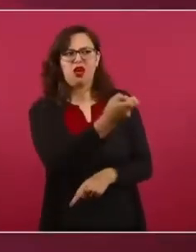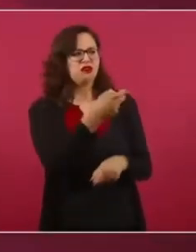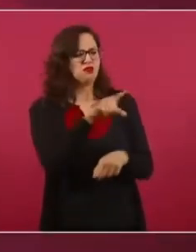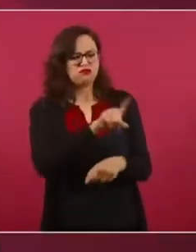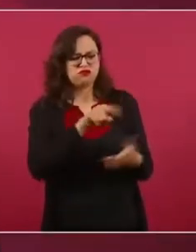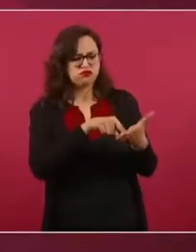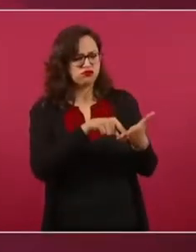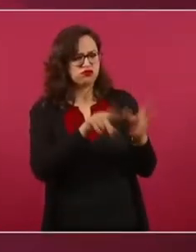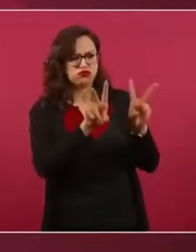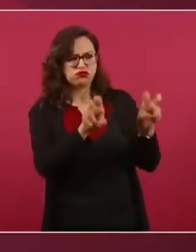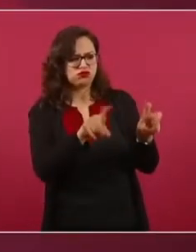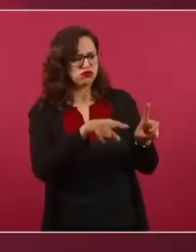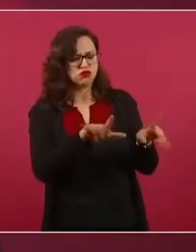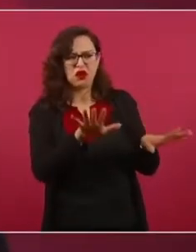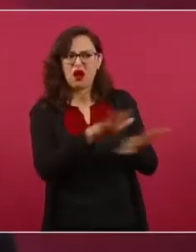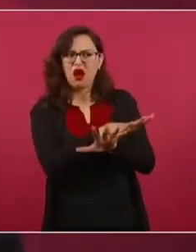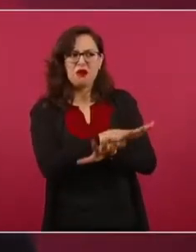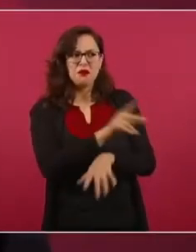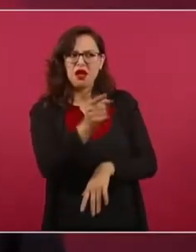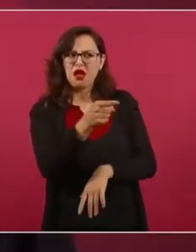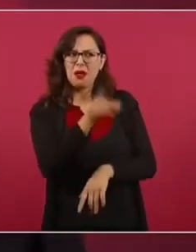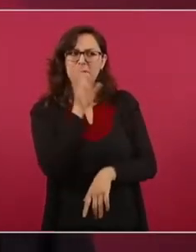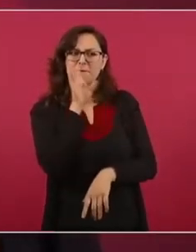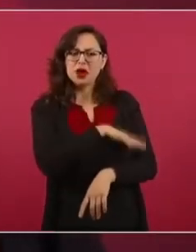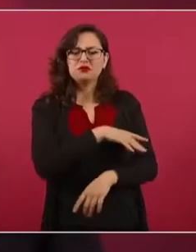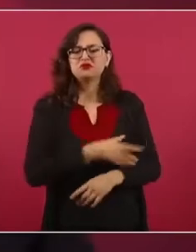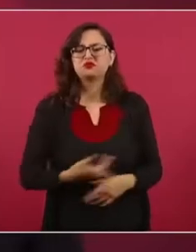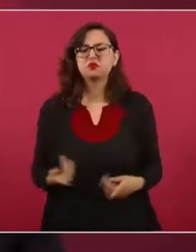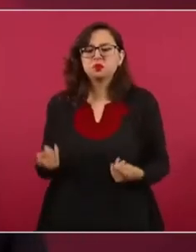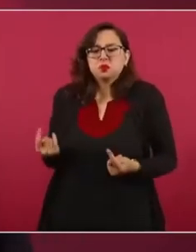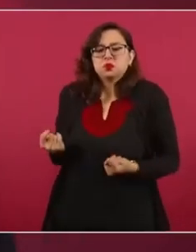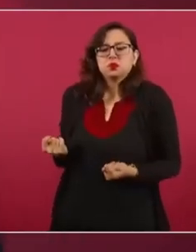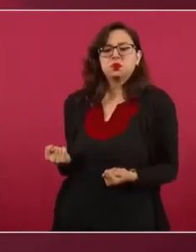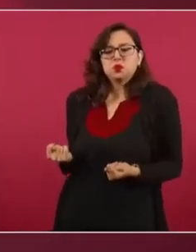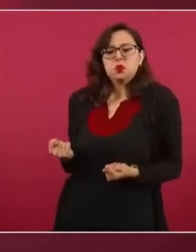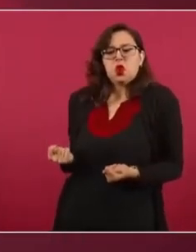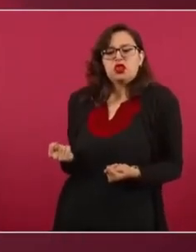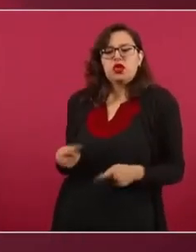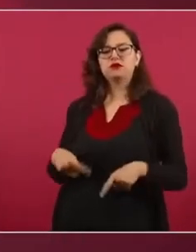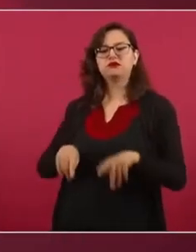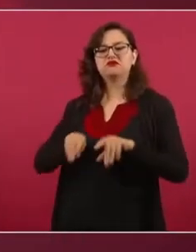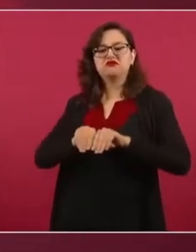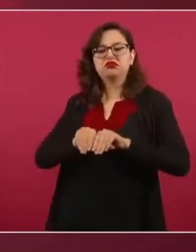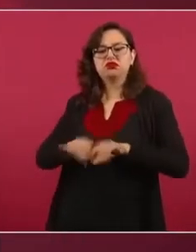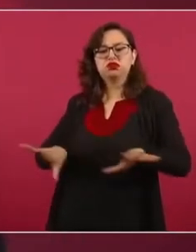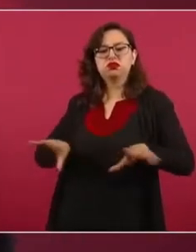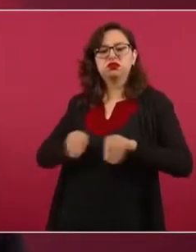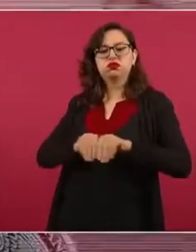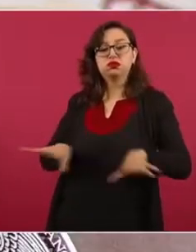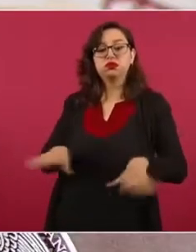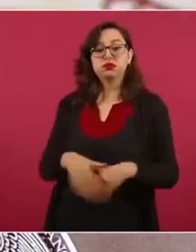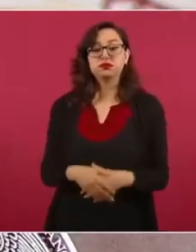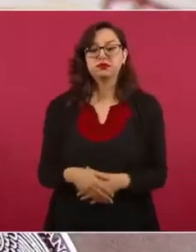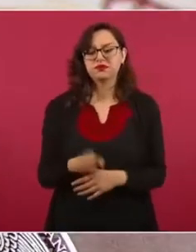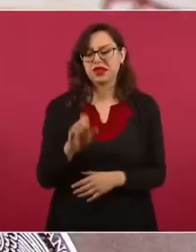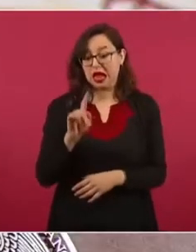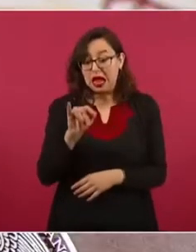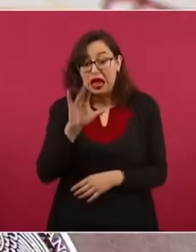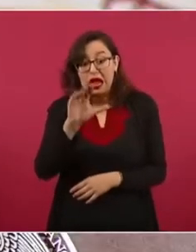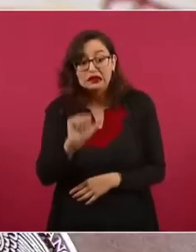no se inmutó y el tuit sigue circulando. De la ética periodística,